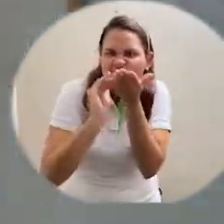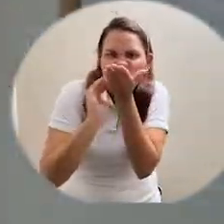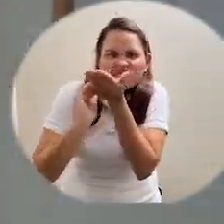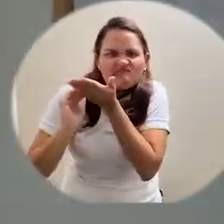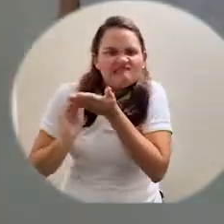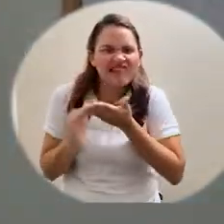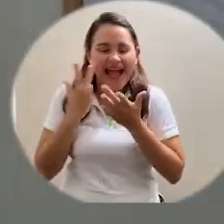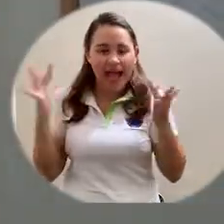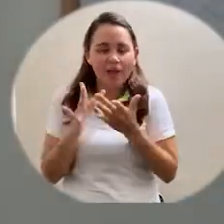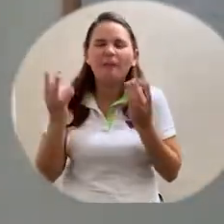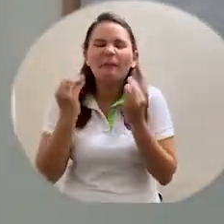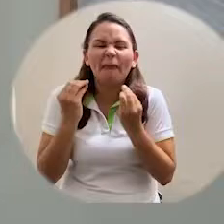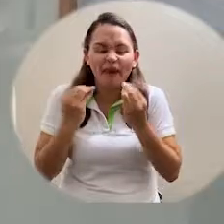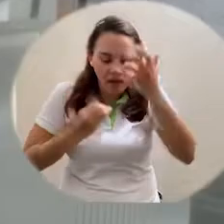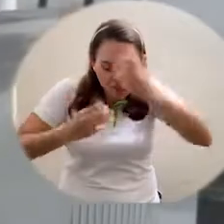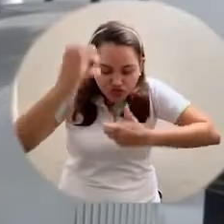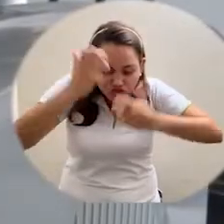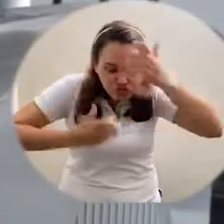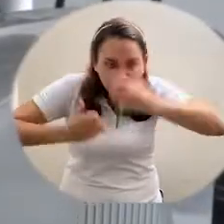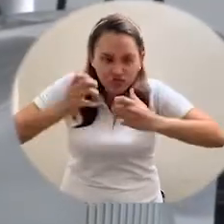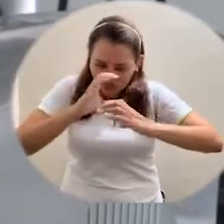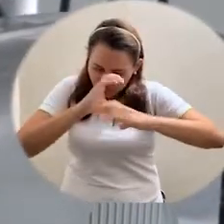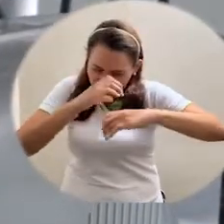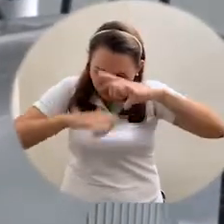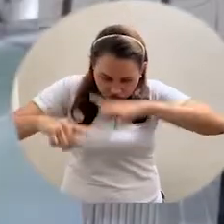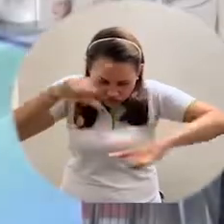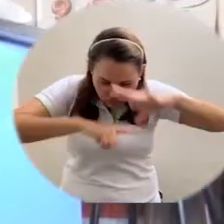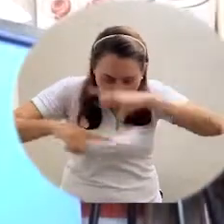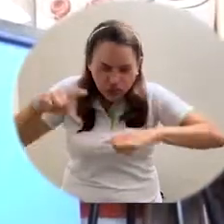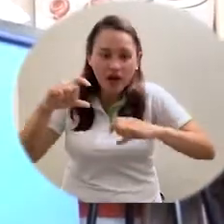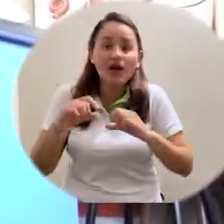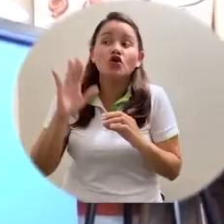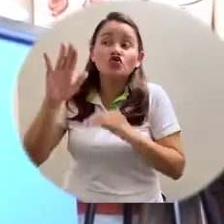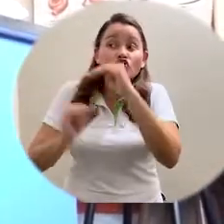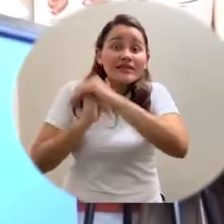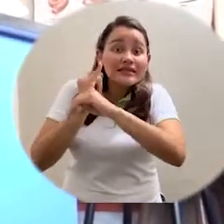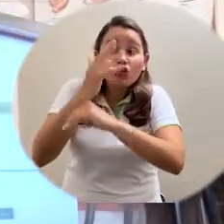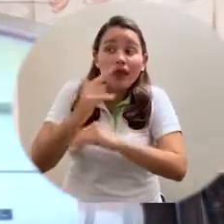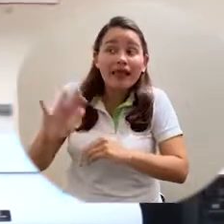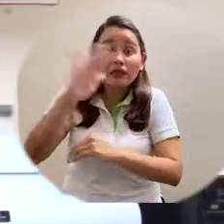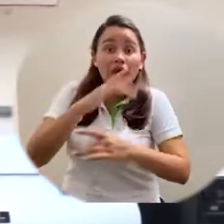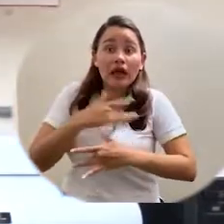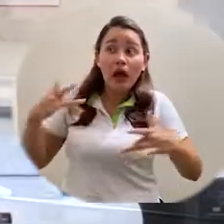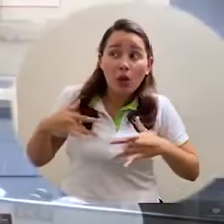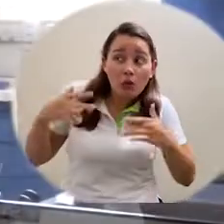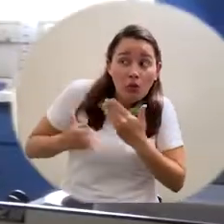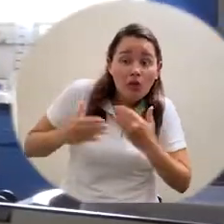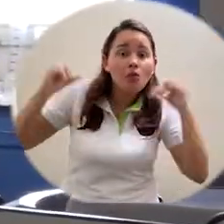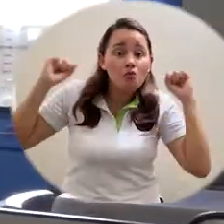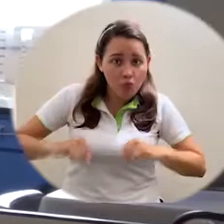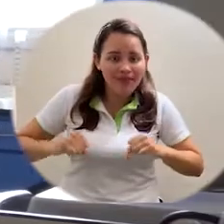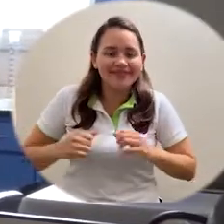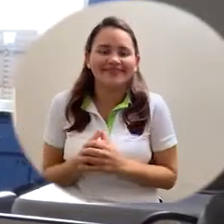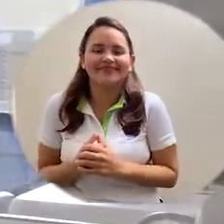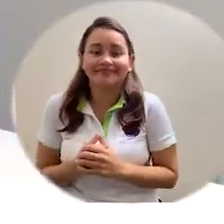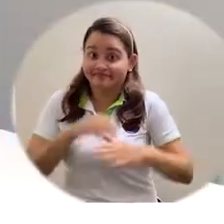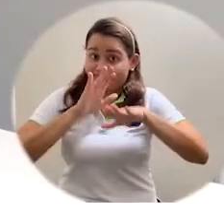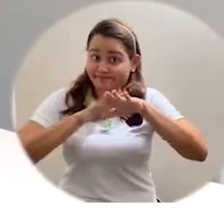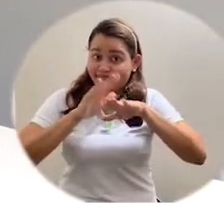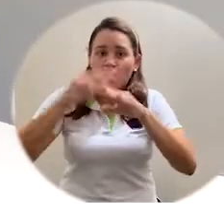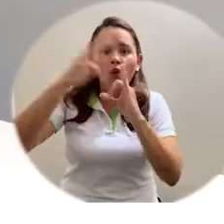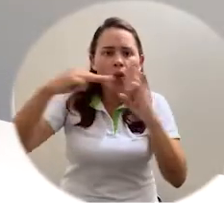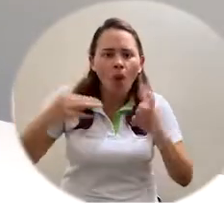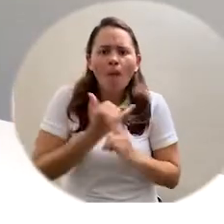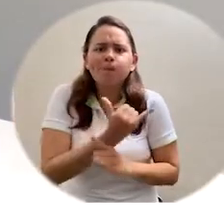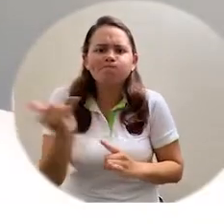y que todas las pruebas que se hagan dentro de este laboratorio sean validadas por el Instituto Nacional de Salud. Cabe destacar que el laboratorio cuenta con los equipos